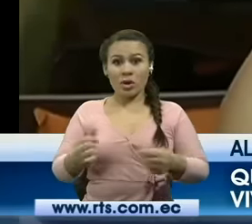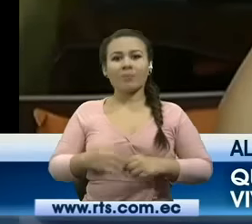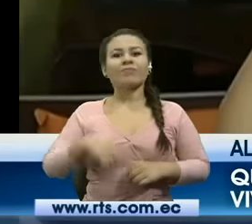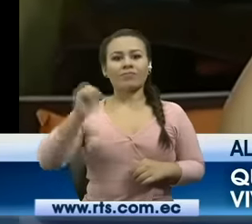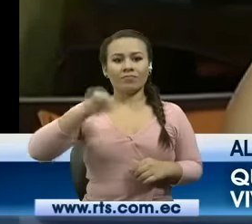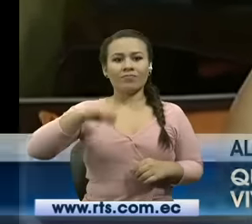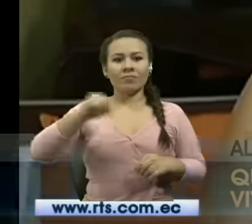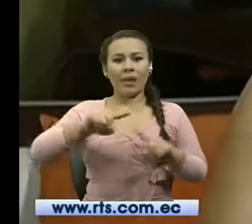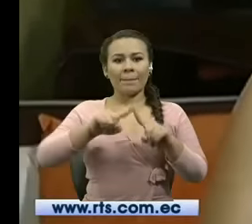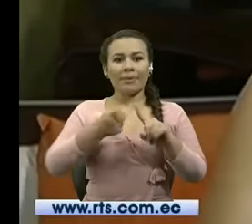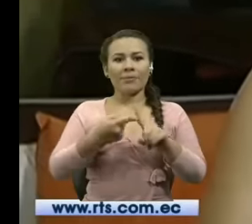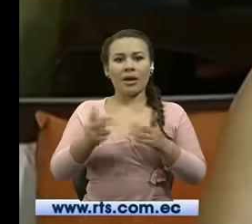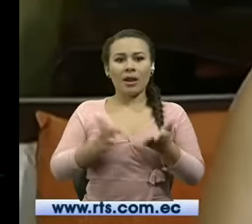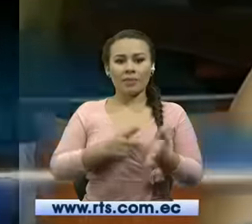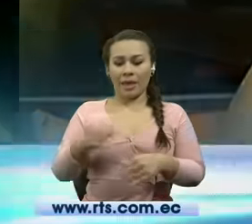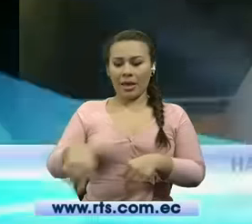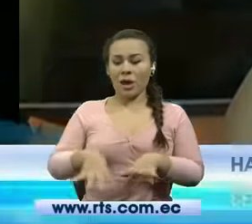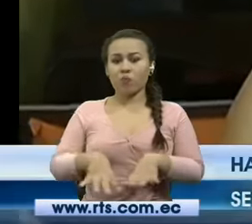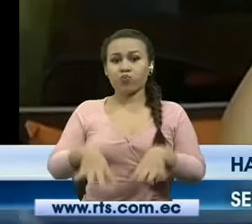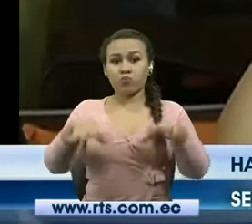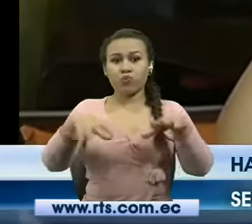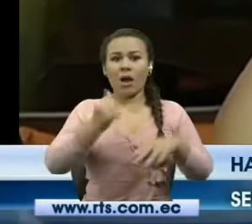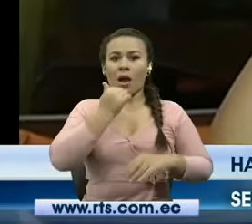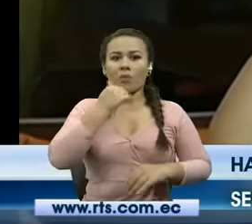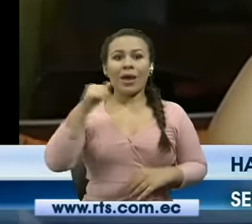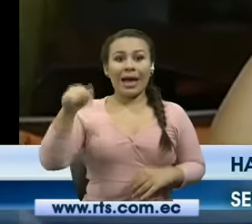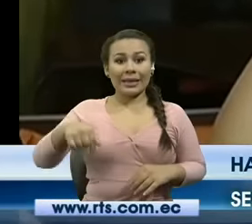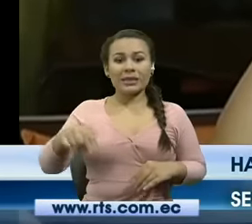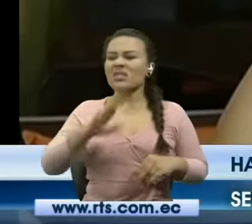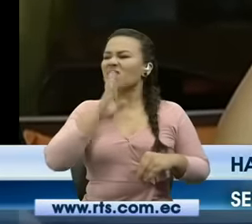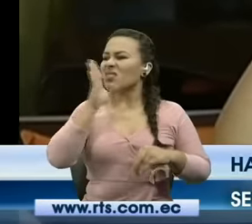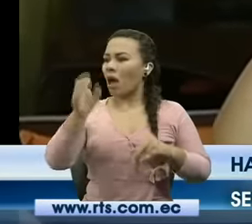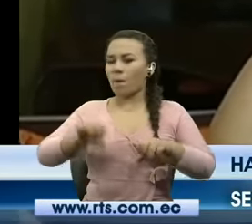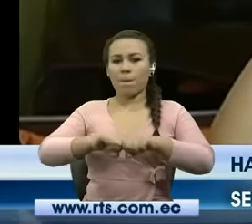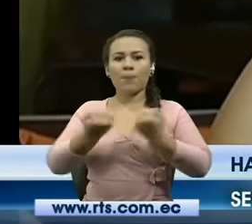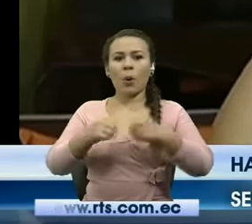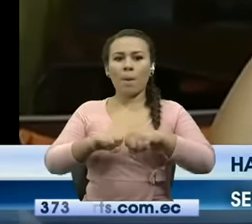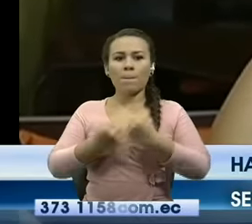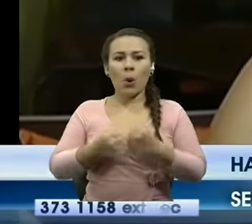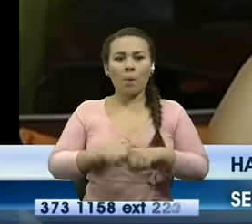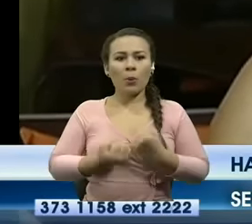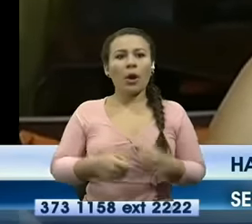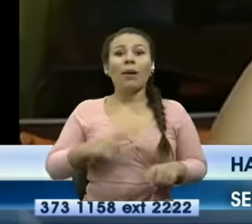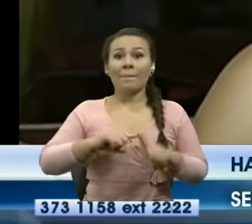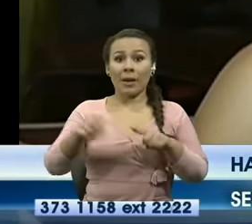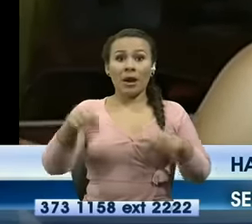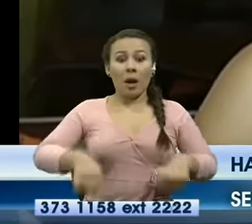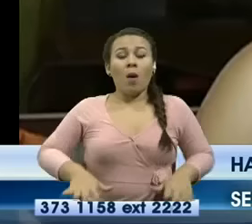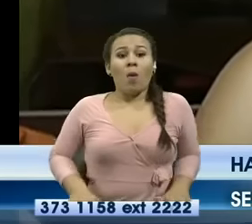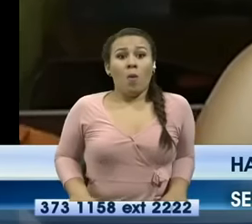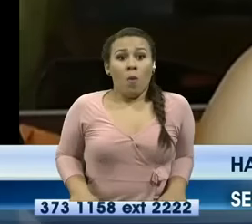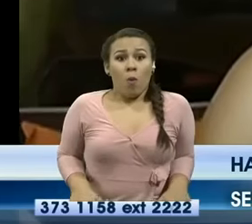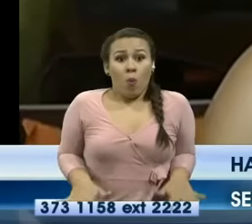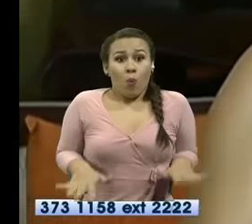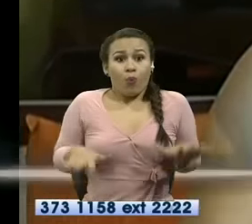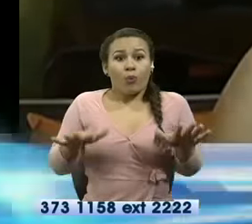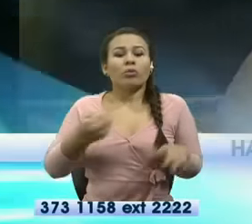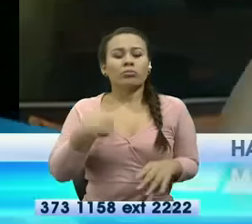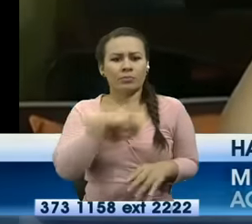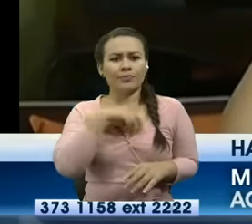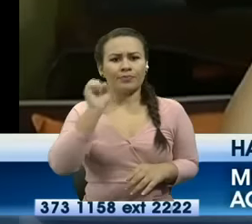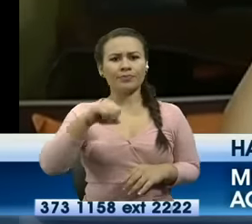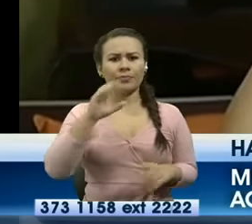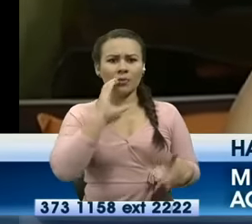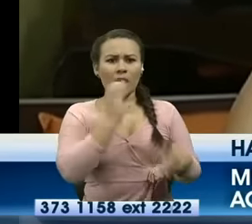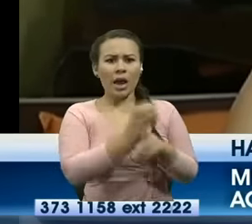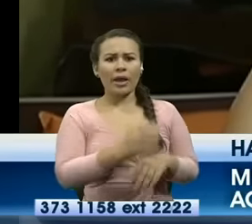primera vez en esta magnitud porque en la calle siempre se viven dañando las tuberías pero en esta magnitud es la primera vez realmente que hemos reportado